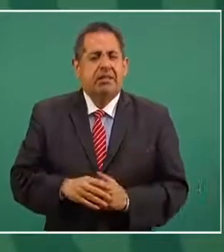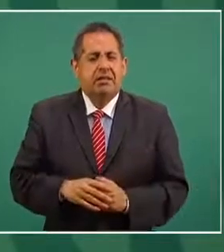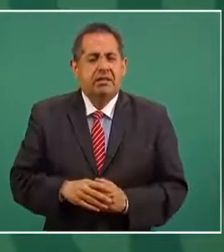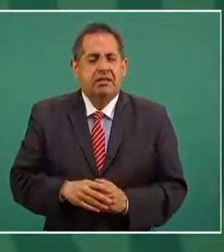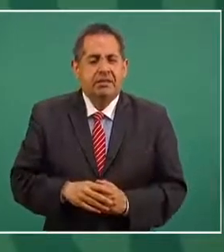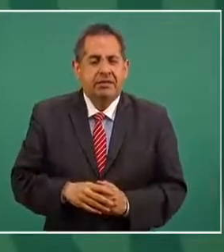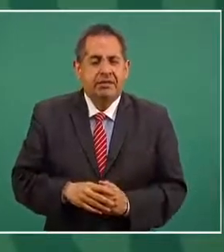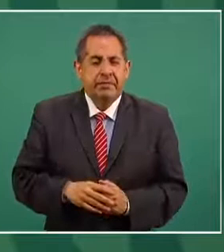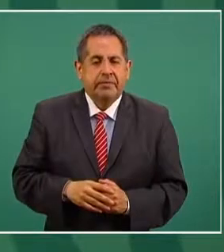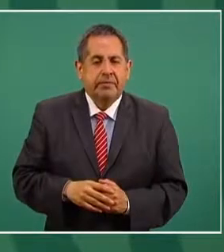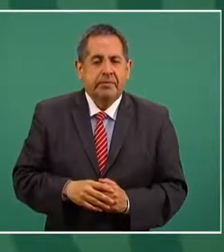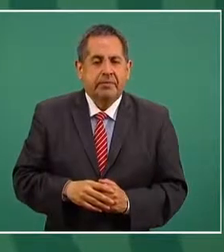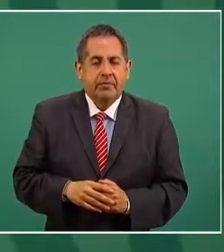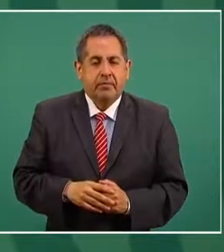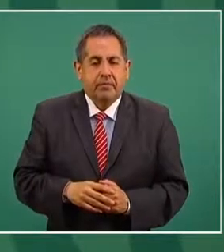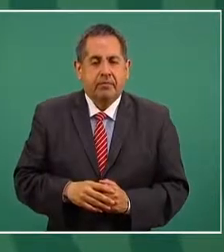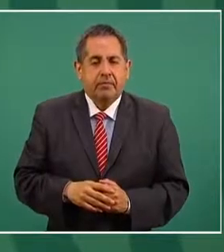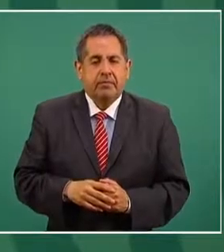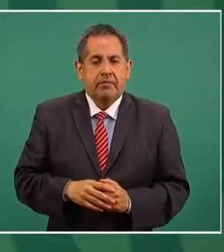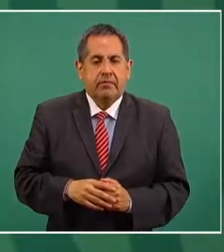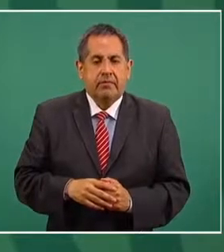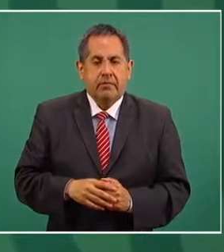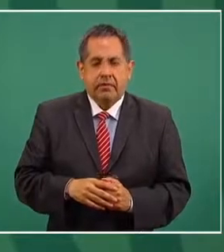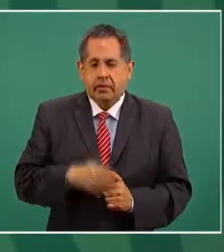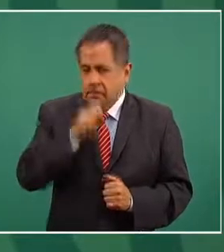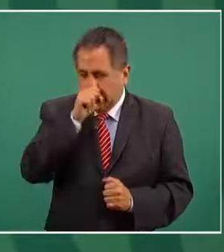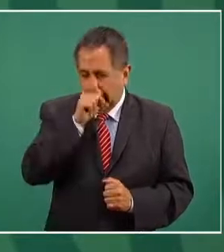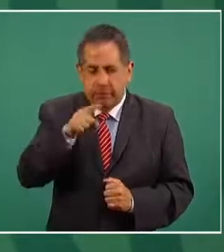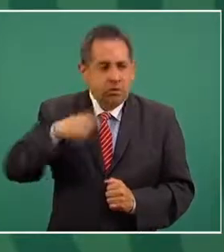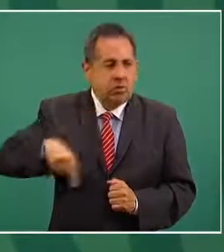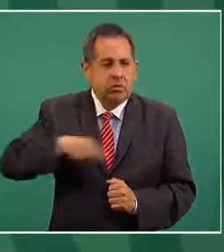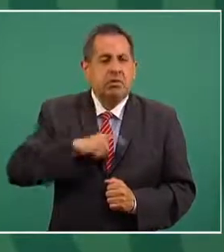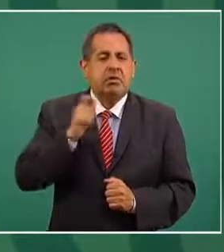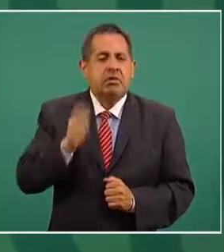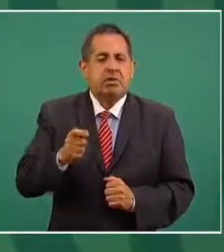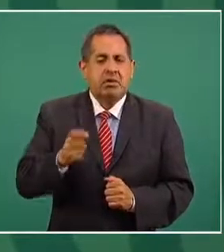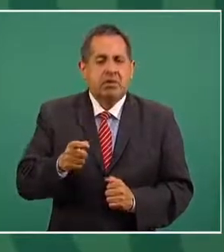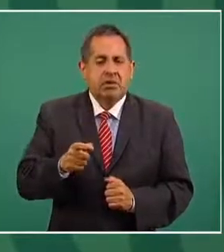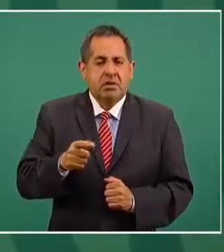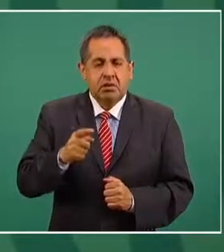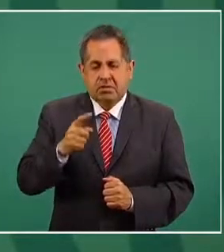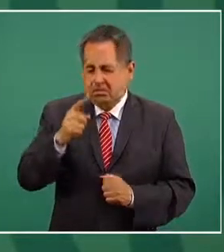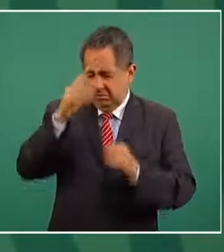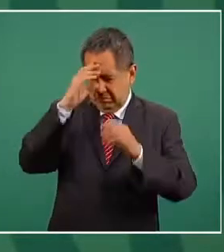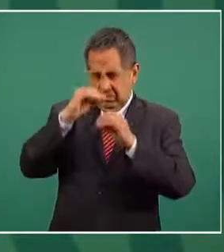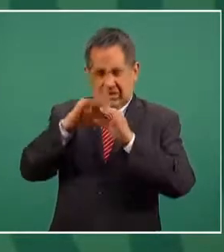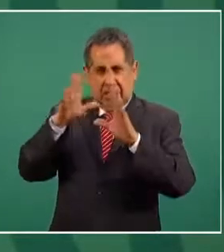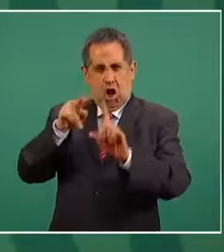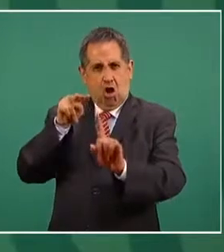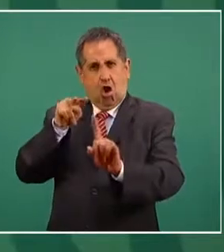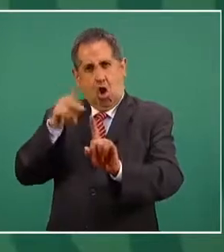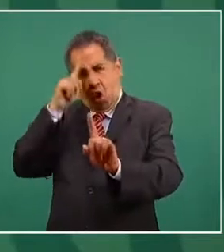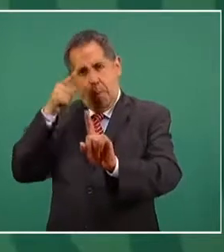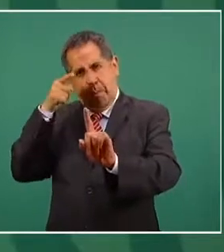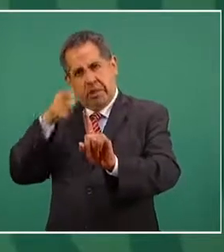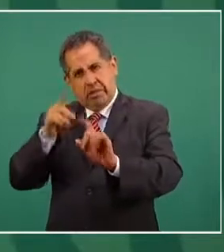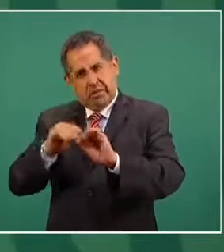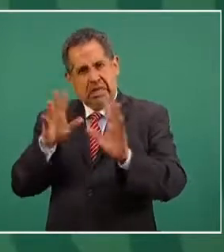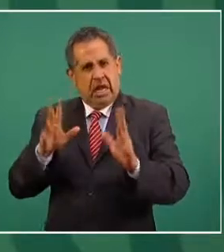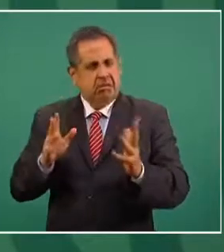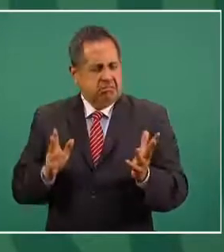a ser objetivos no